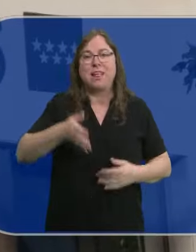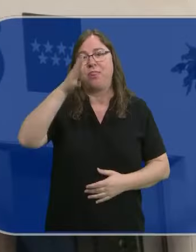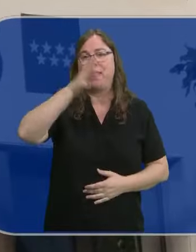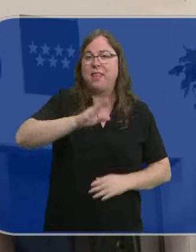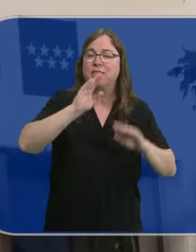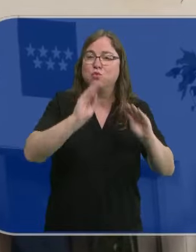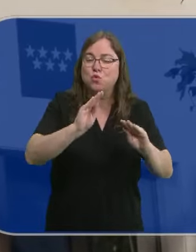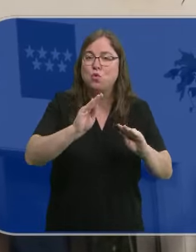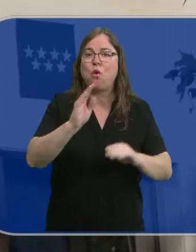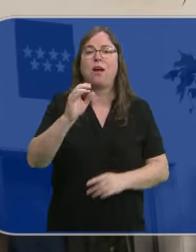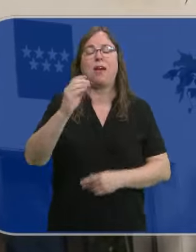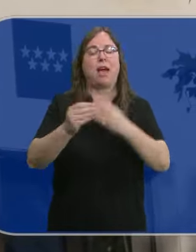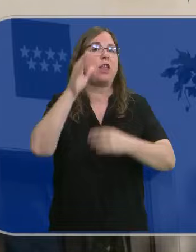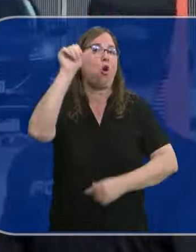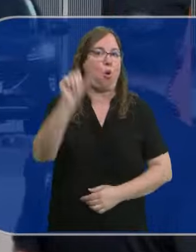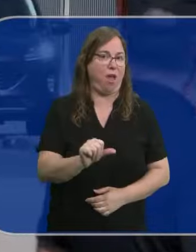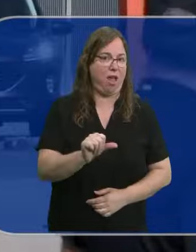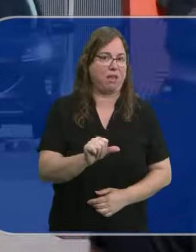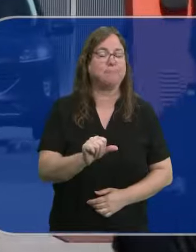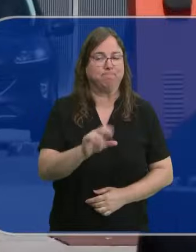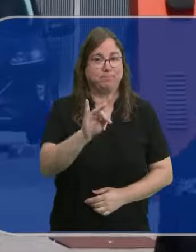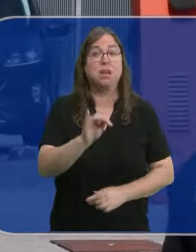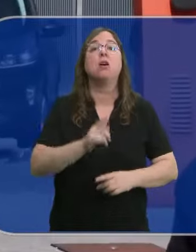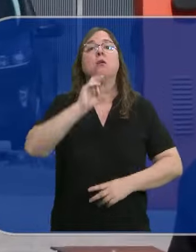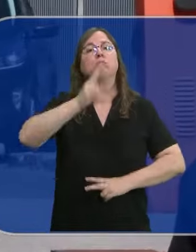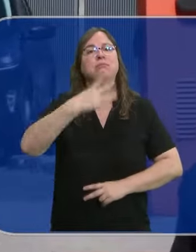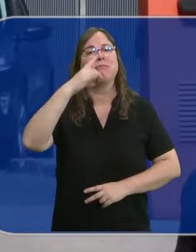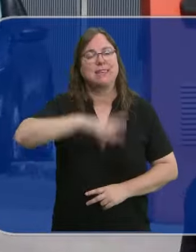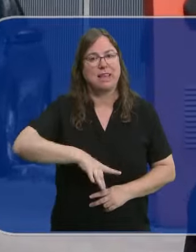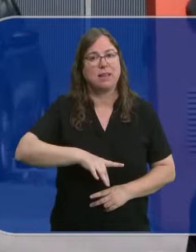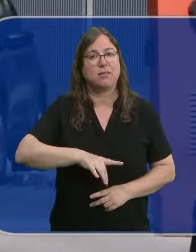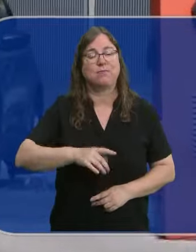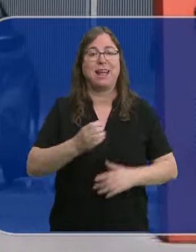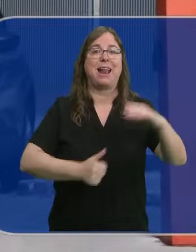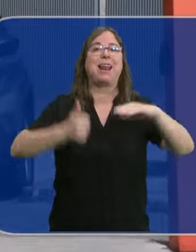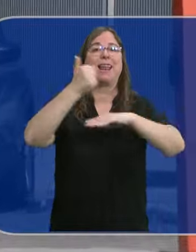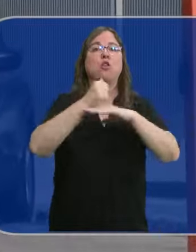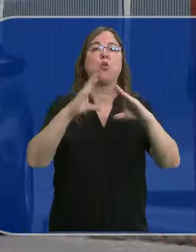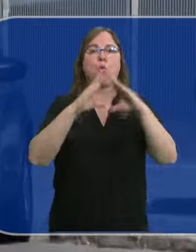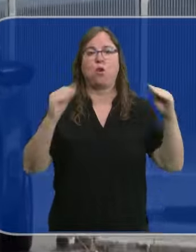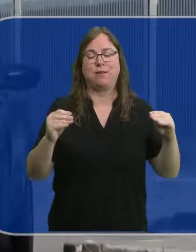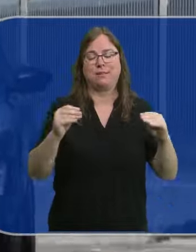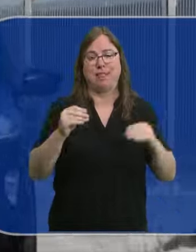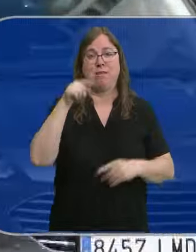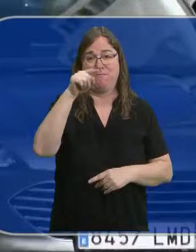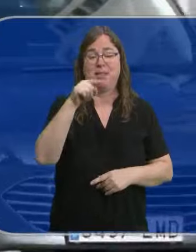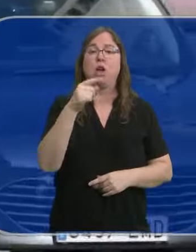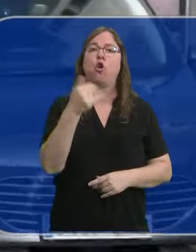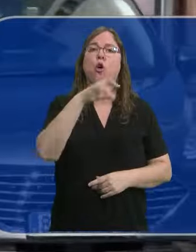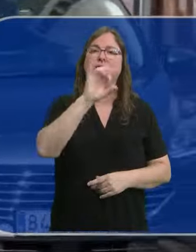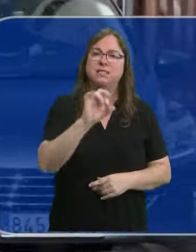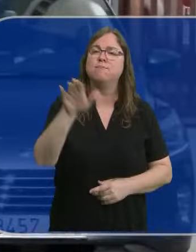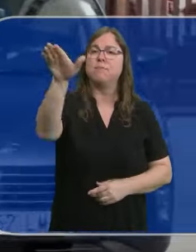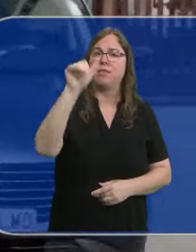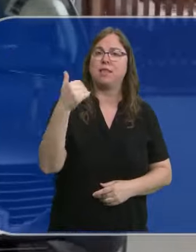querella de acte hoy. El que sí ha respondido a las preguntas del juez es el rector de la Universidad Complutense, Joaquín Goyache,